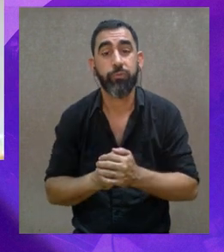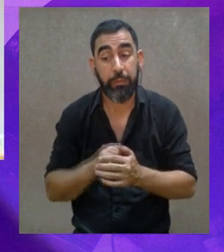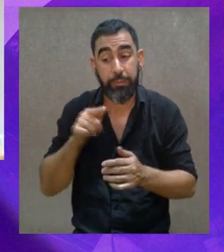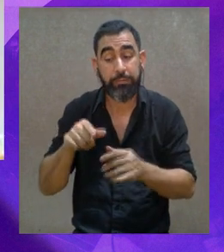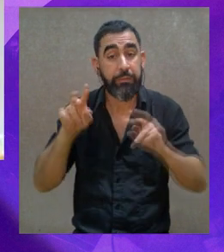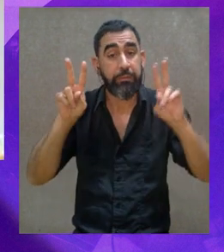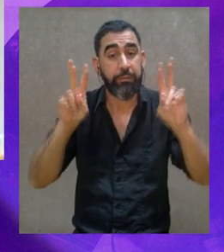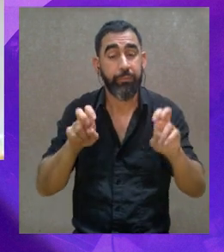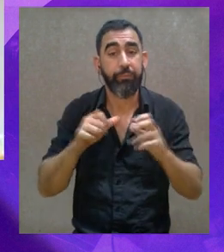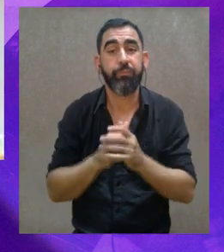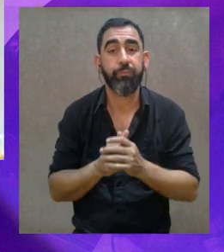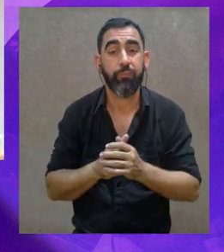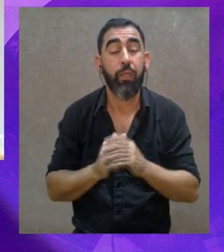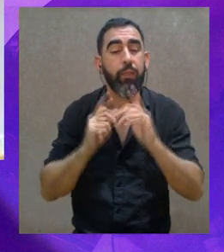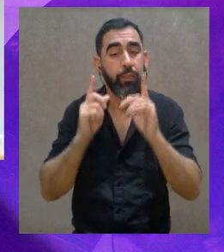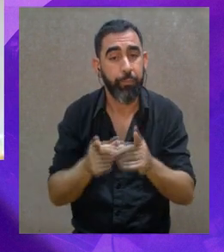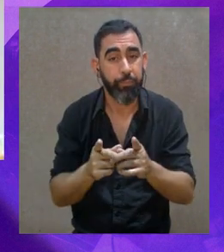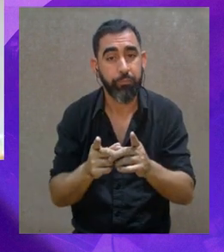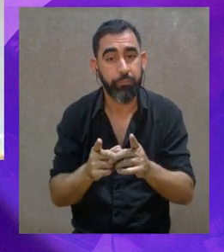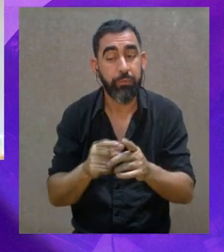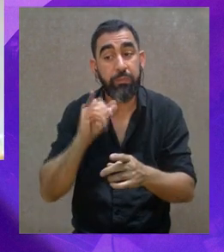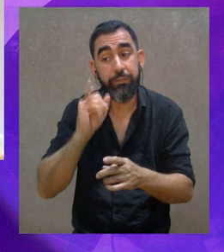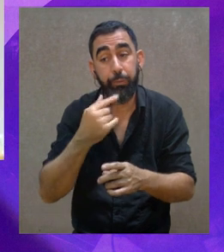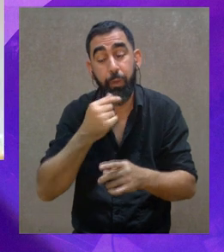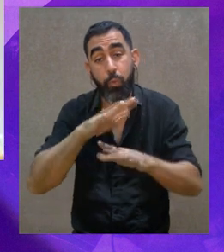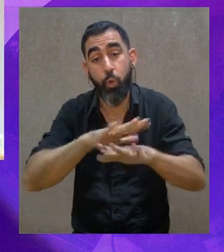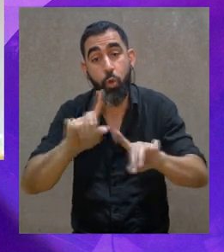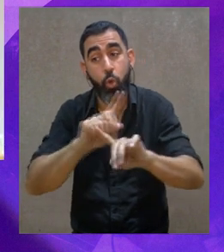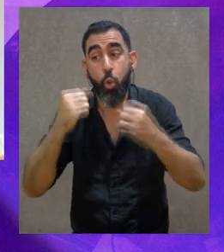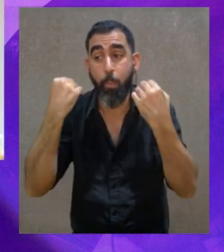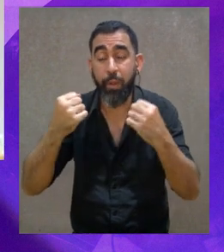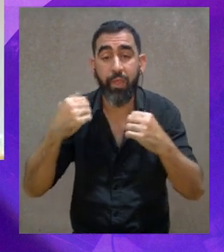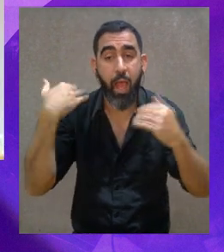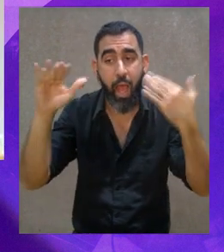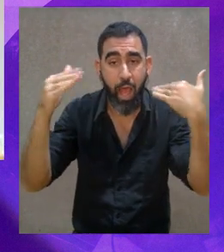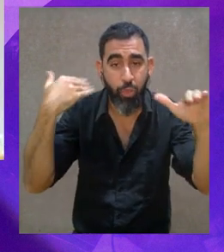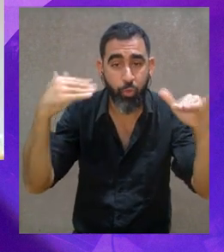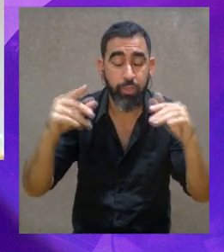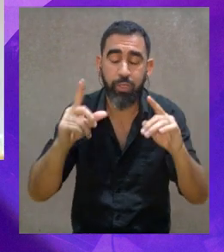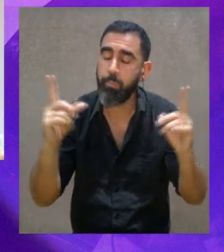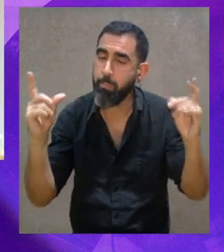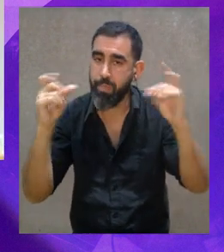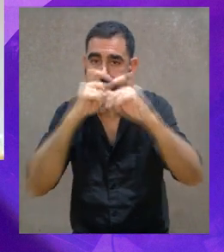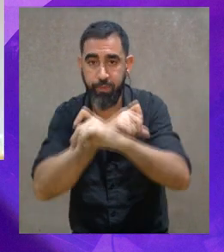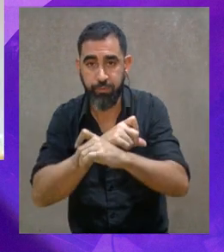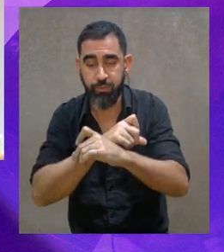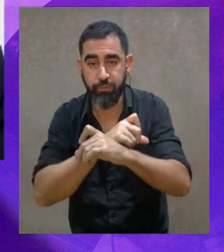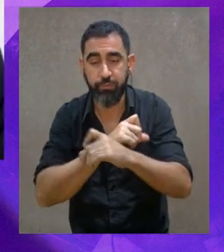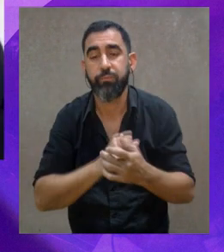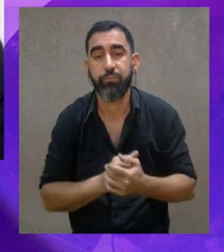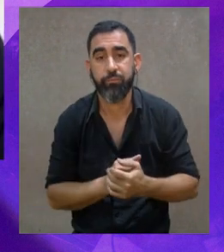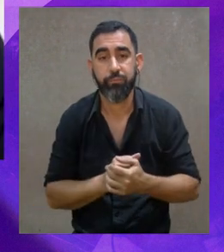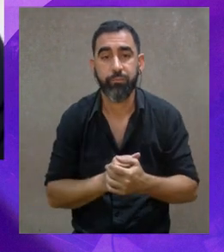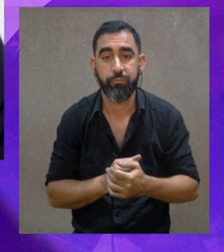y seguramente que tendremos un mundo de adultos que no hayan pasado nunca por la experiencia y creo yo un poco de atrevido que serán adultos un poco menos felices.